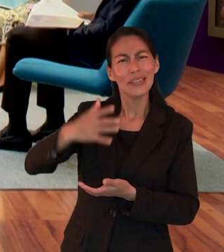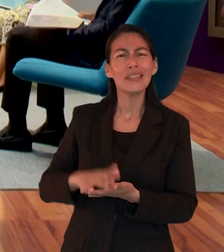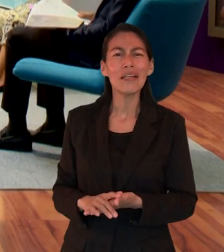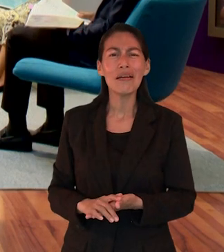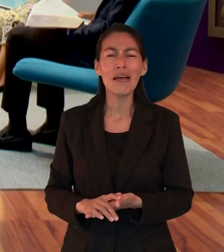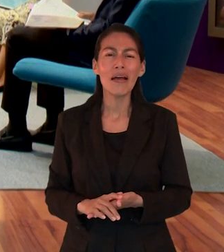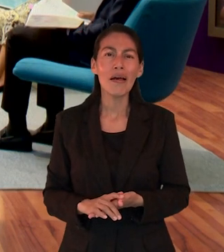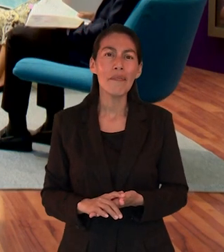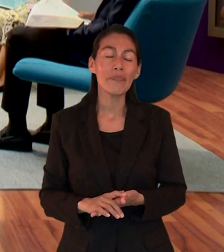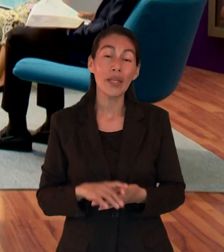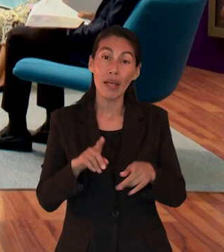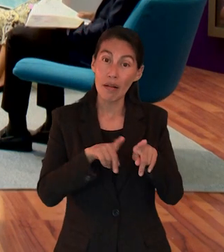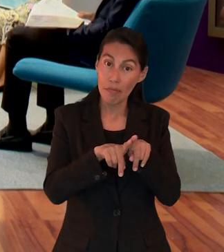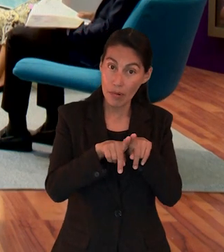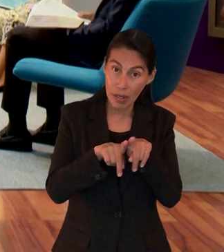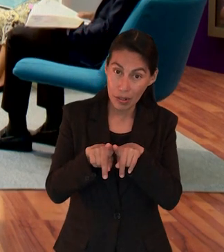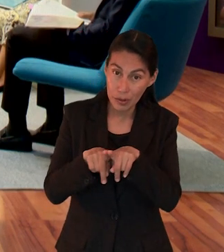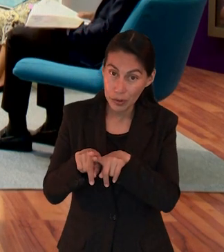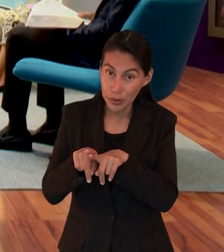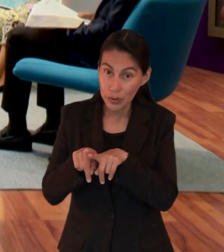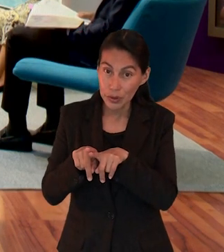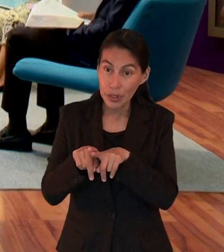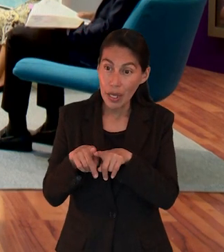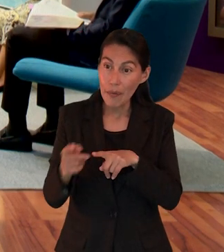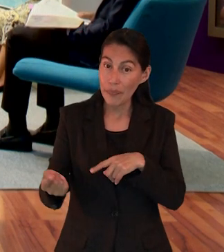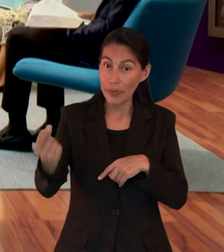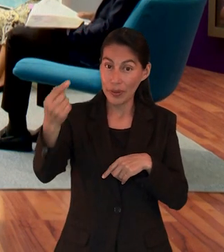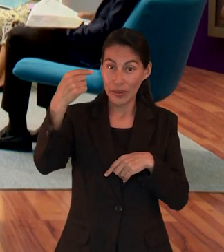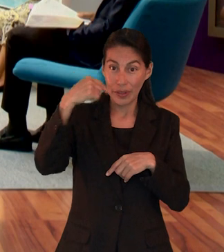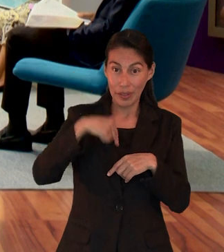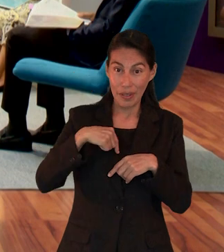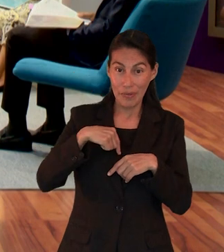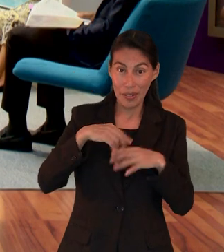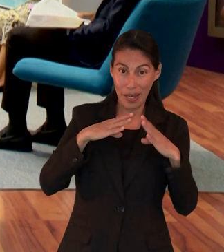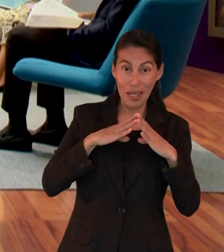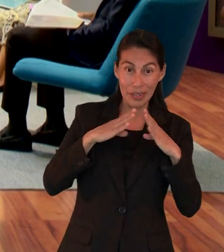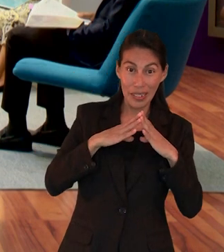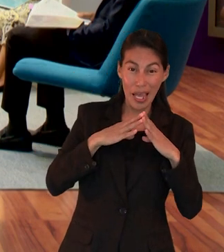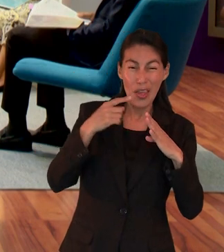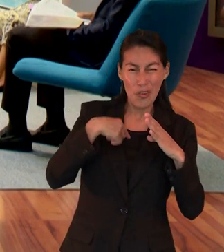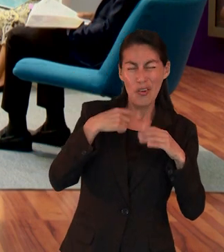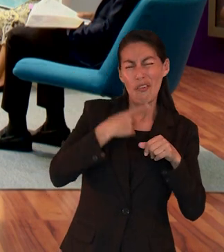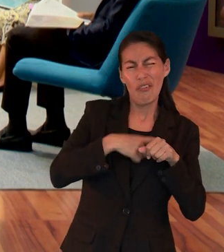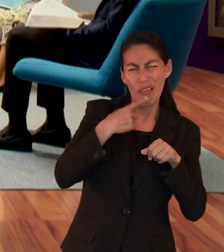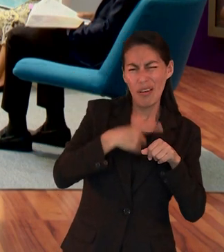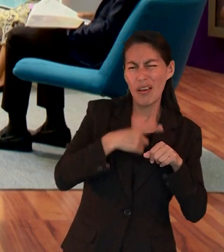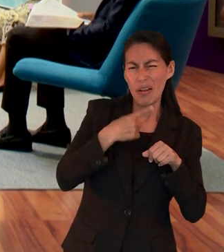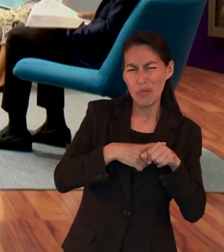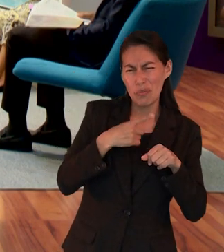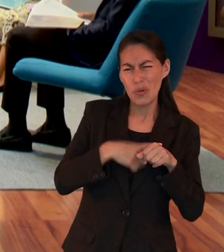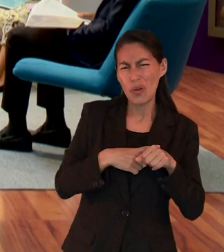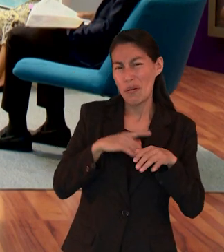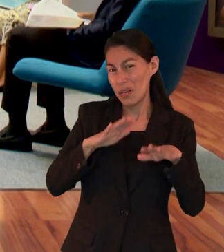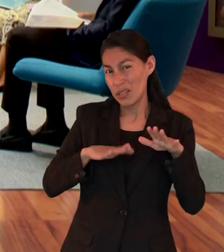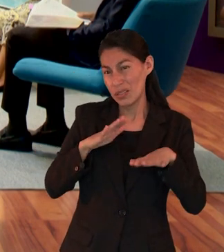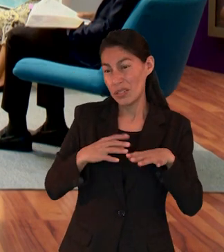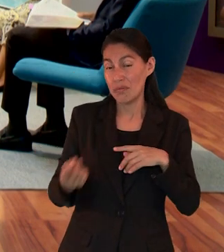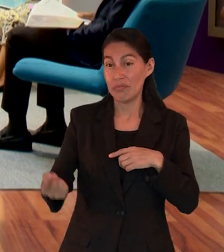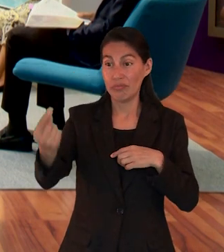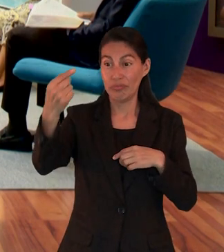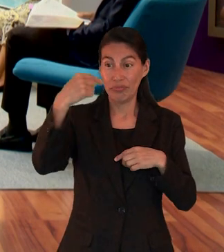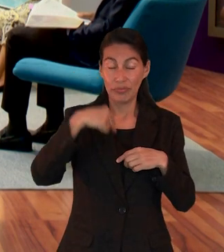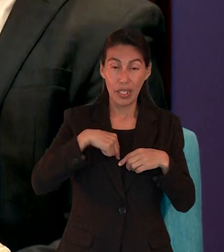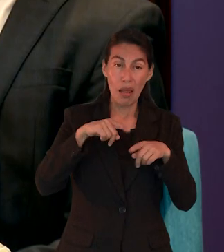cuando, o por hermanos que han venido a orar por mí, incluso cuando he estado enfermo. Hermanos que vienen, ¿verdad? A veces